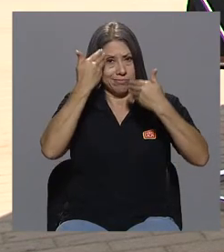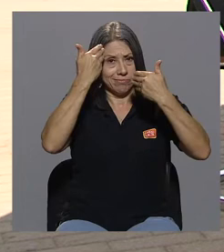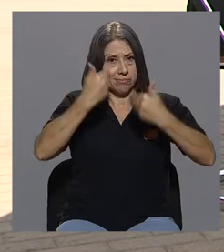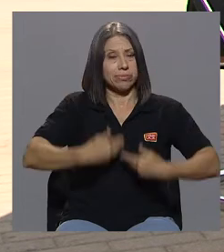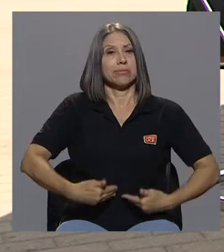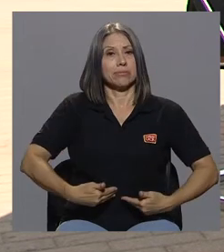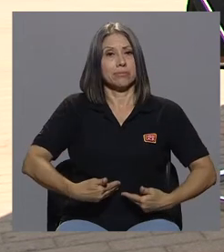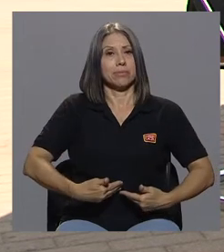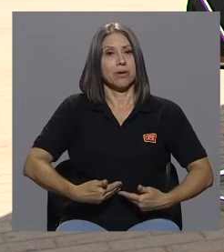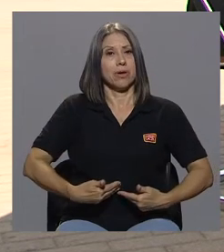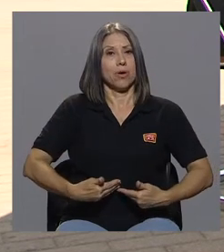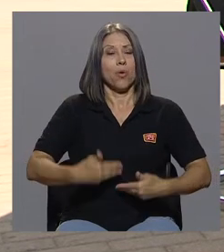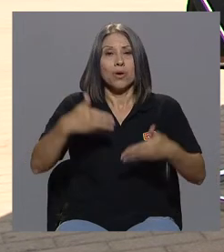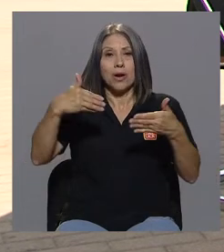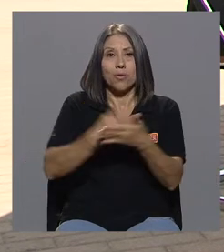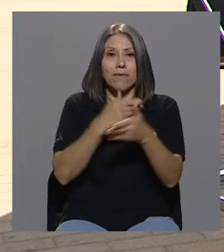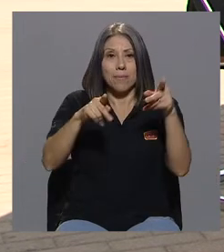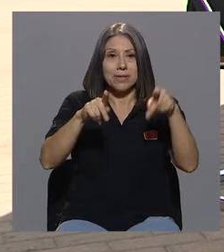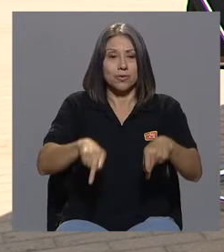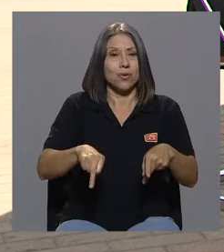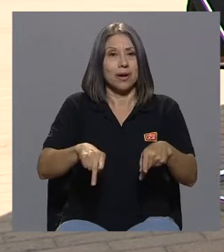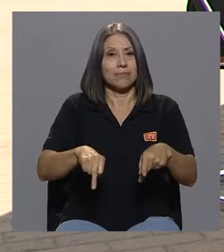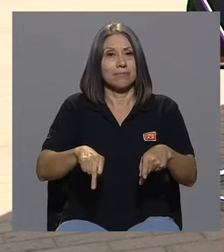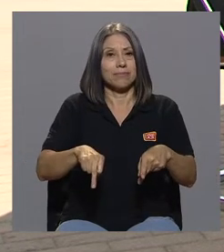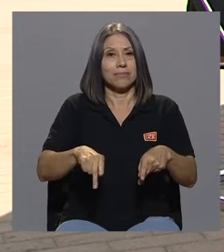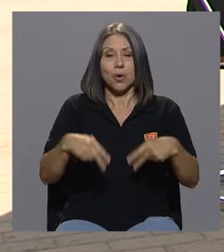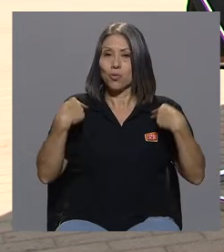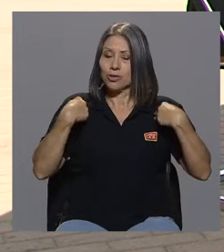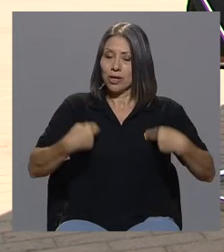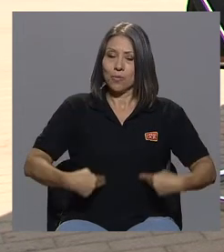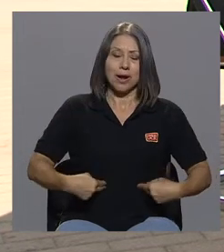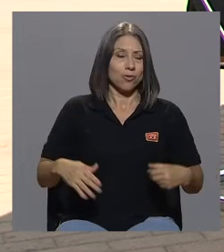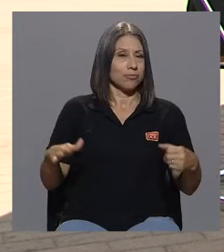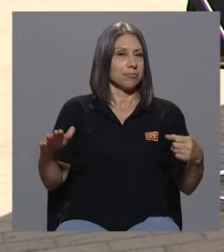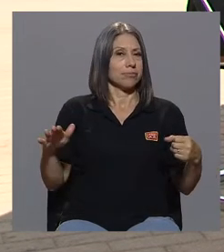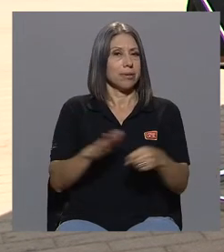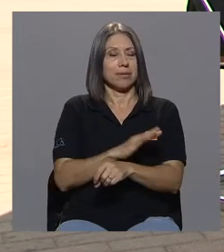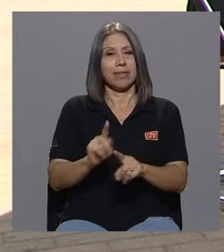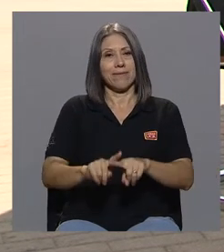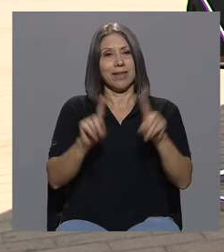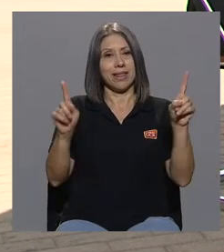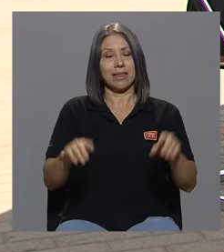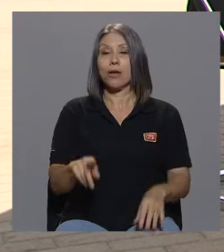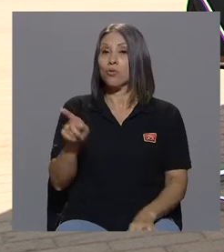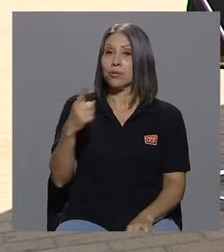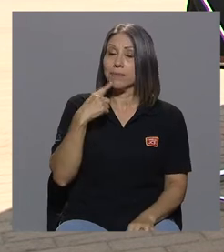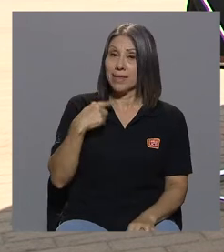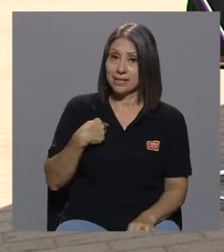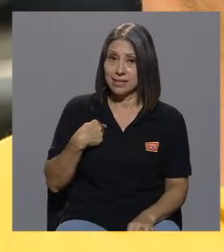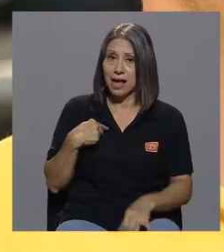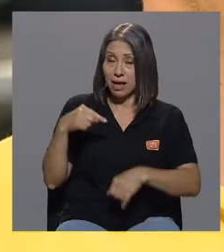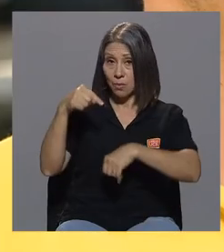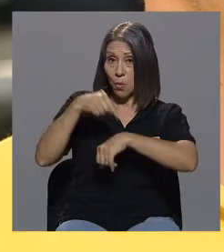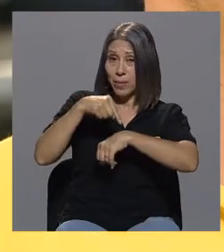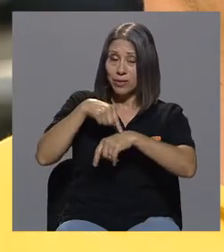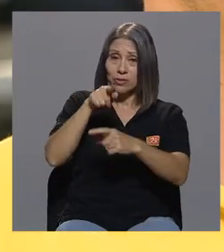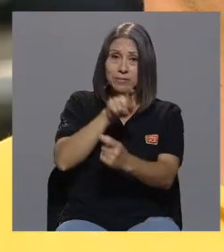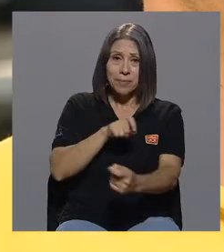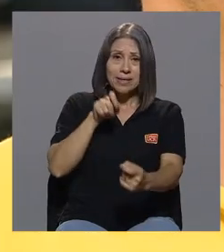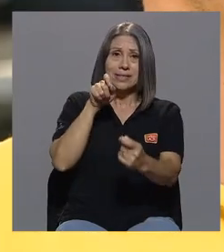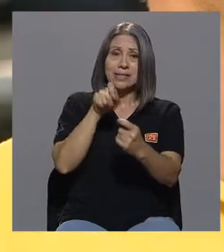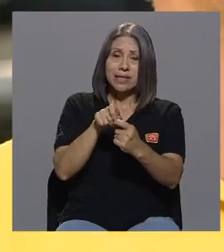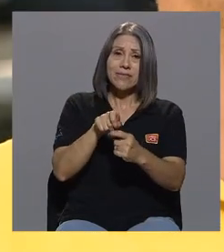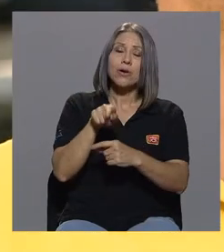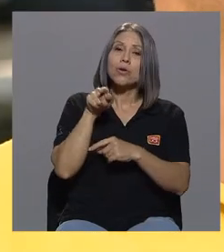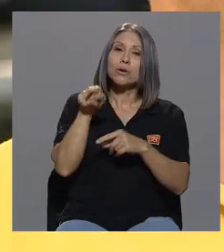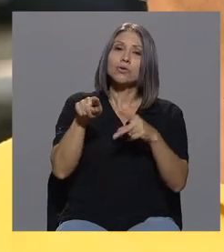una nueva persona y un ser humano completamente diferente. Usted me decía que en el momento específico en el que usted empieza a